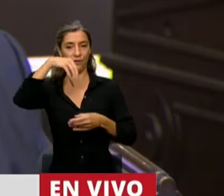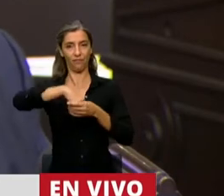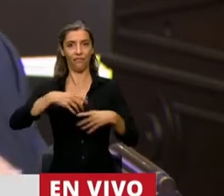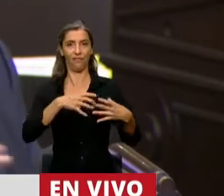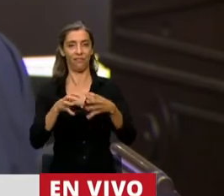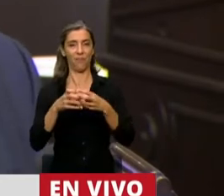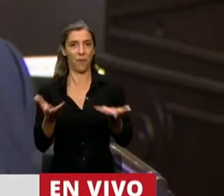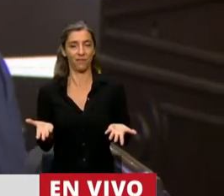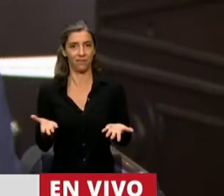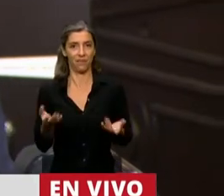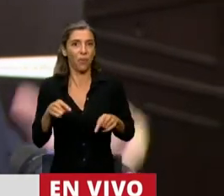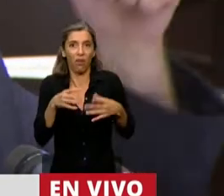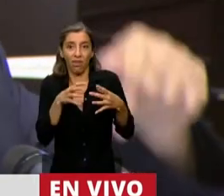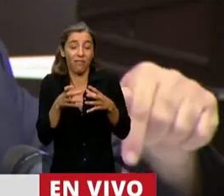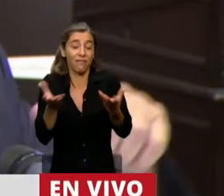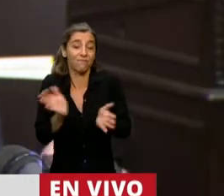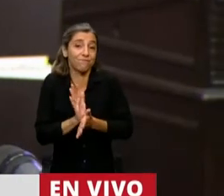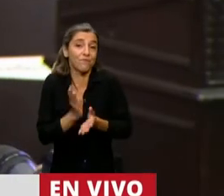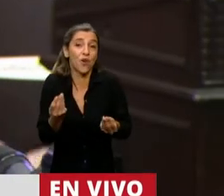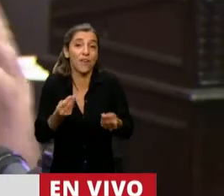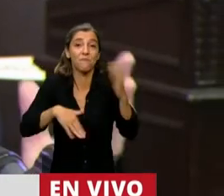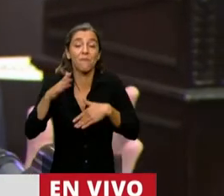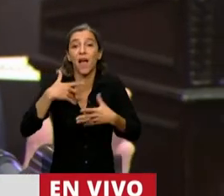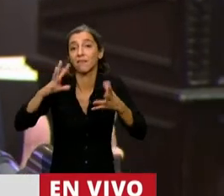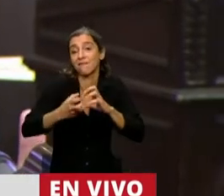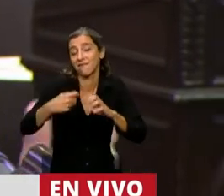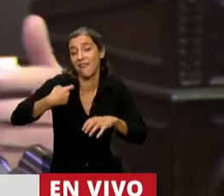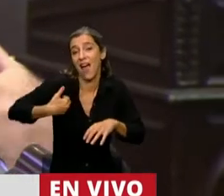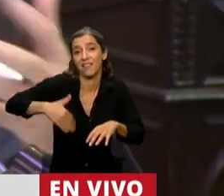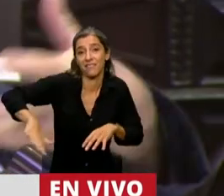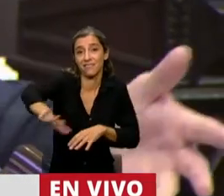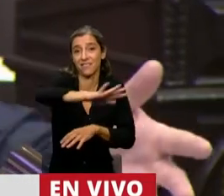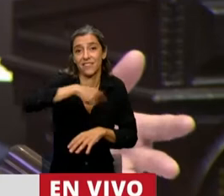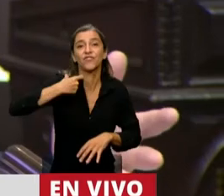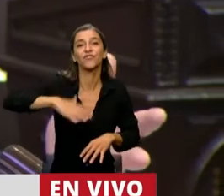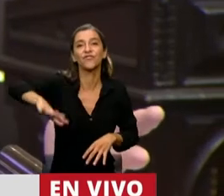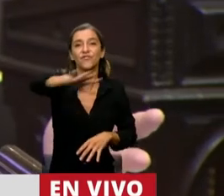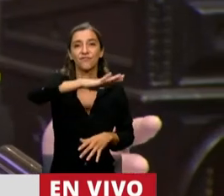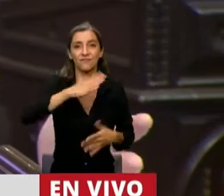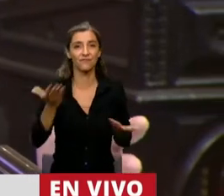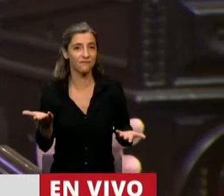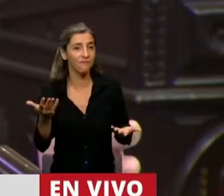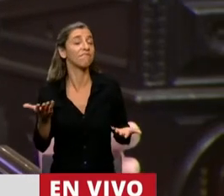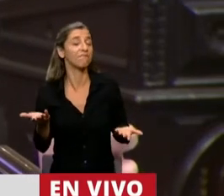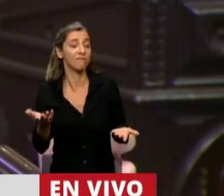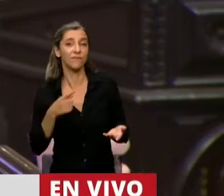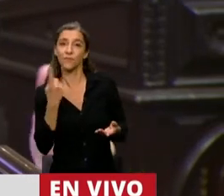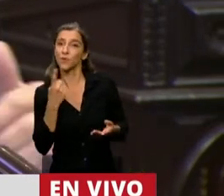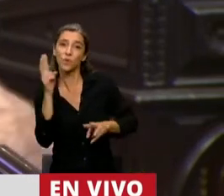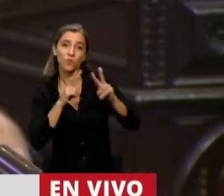a cada una de las economías de las familias. Se tiene que discutir acá. ¿Y por qué? Porque los verdaderos consensos se logran en el Congreso.